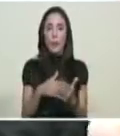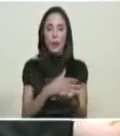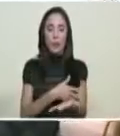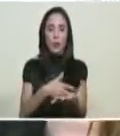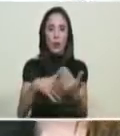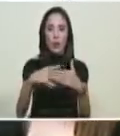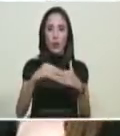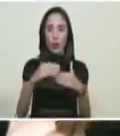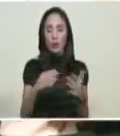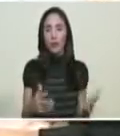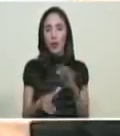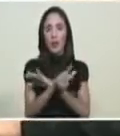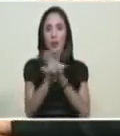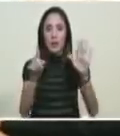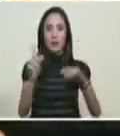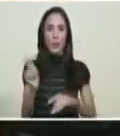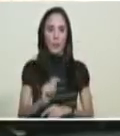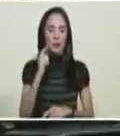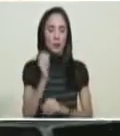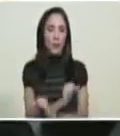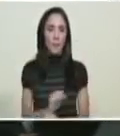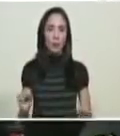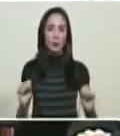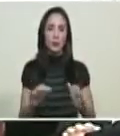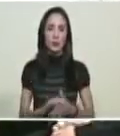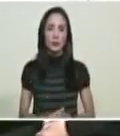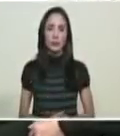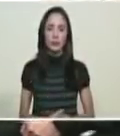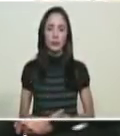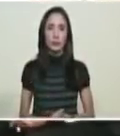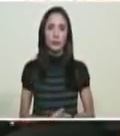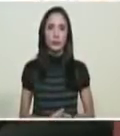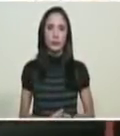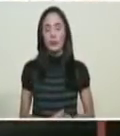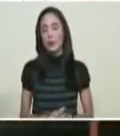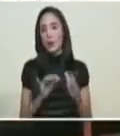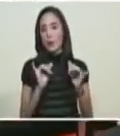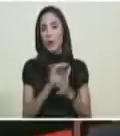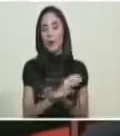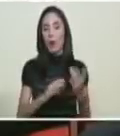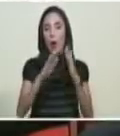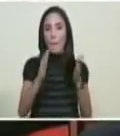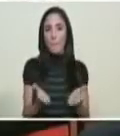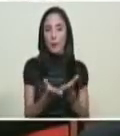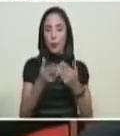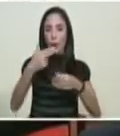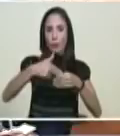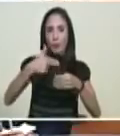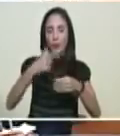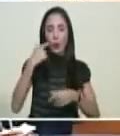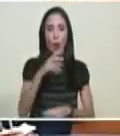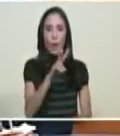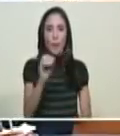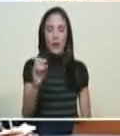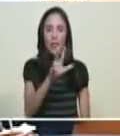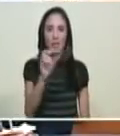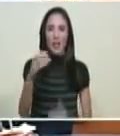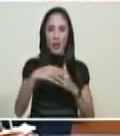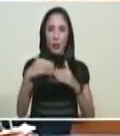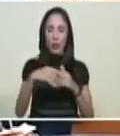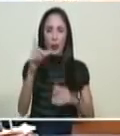en 36 meses. En el mismo momento en que el precio del petróleo se fue a 20, 30. Y además,